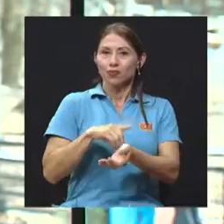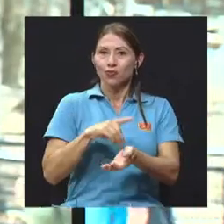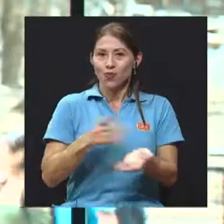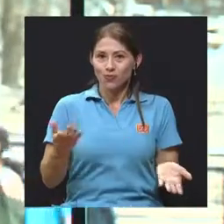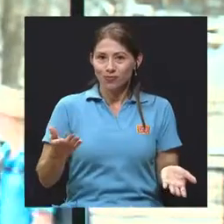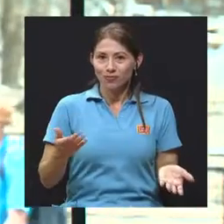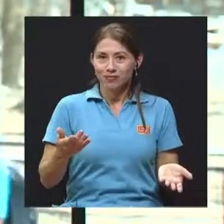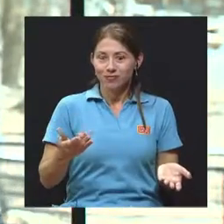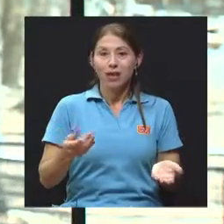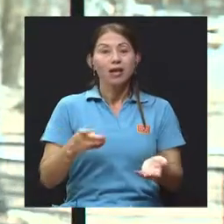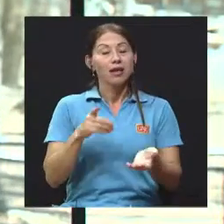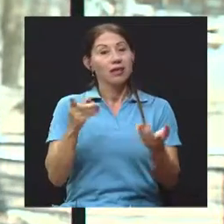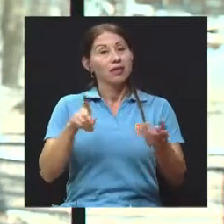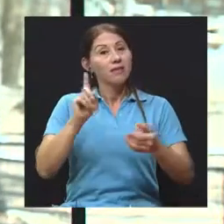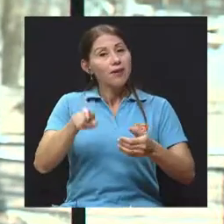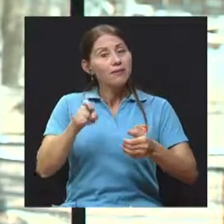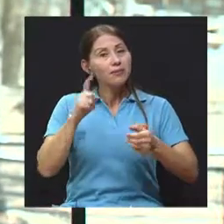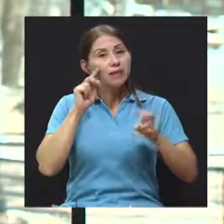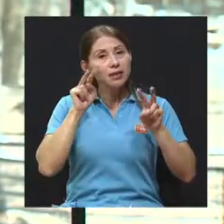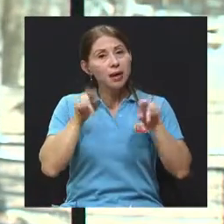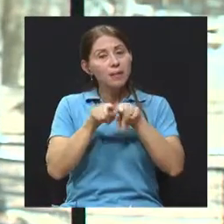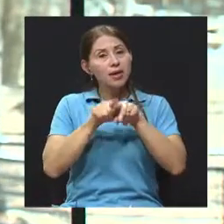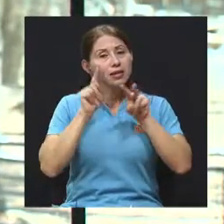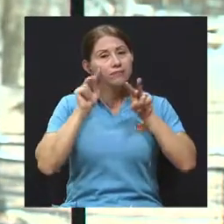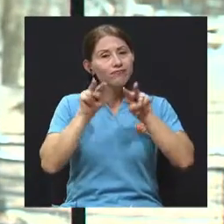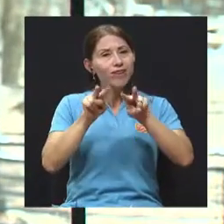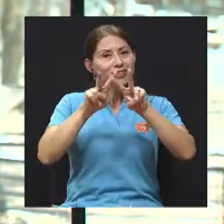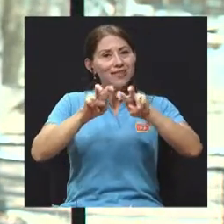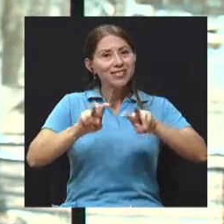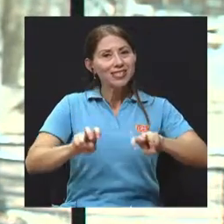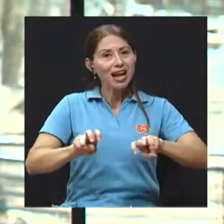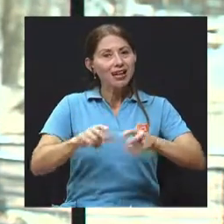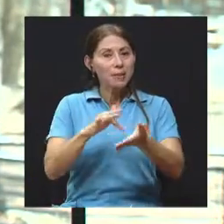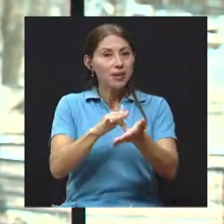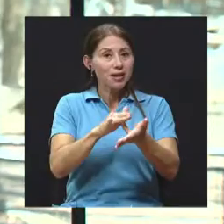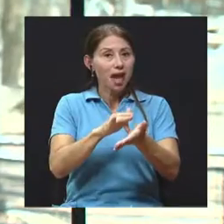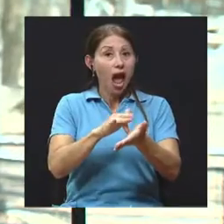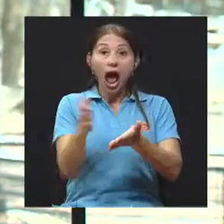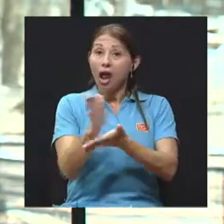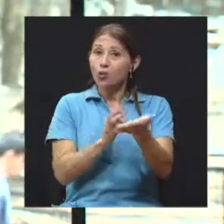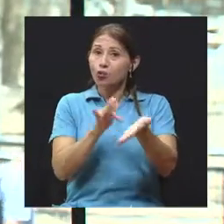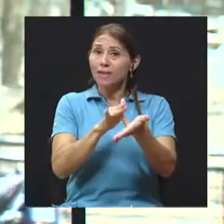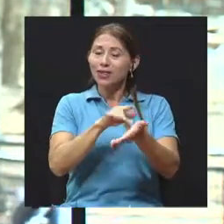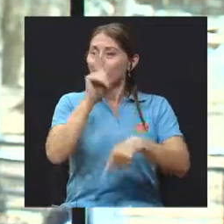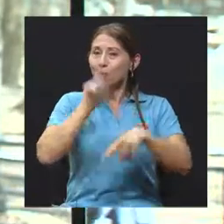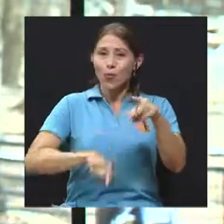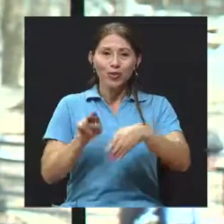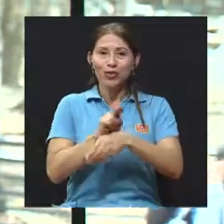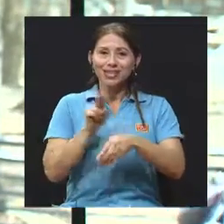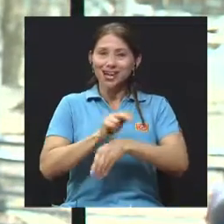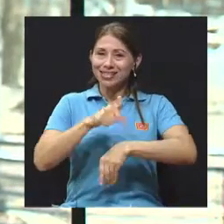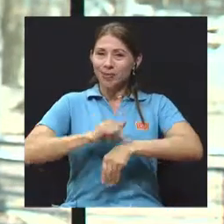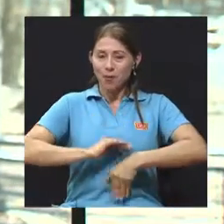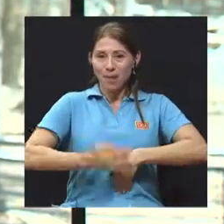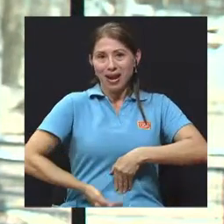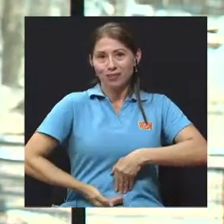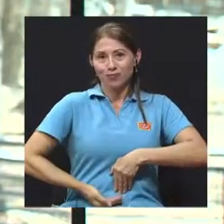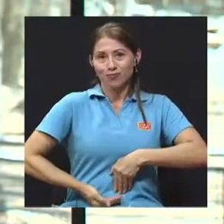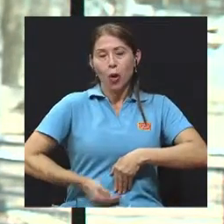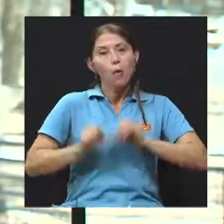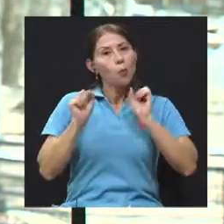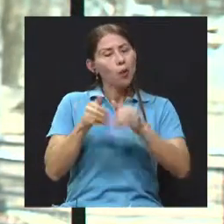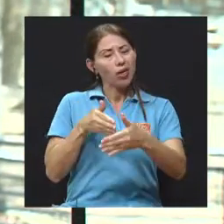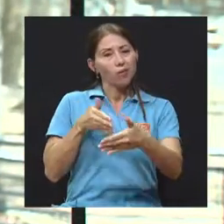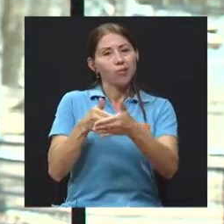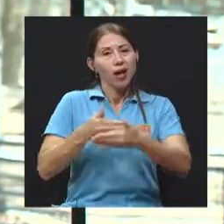revisar los, primero que todo, revisar el tratamiento, porque hay medicamentos que no pueden utilizarse durante el embarazo, serían tóxicos para el bebé. Segundo, para ver cuánto tiempo lleva de